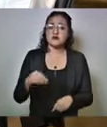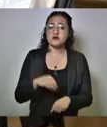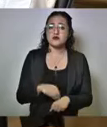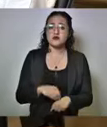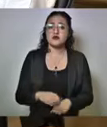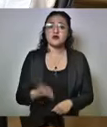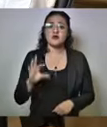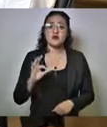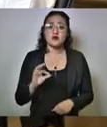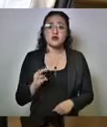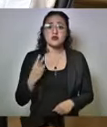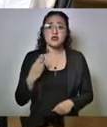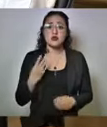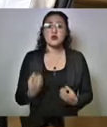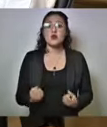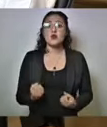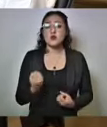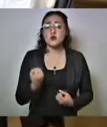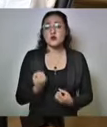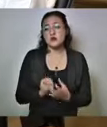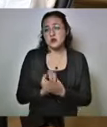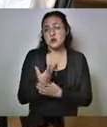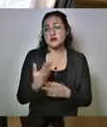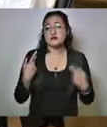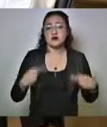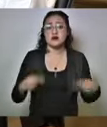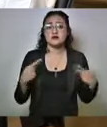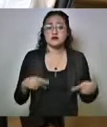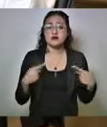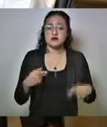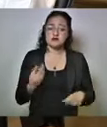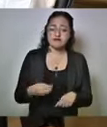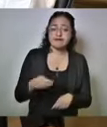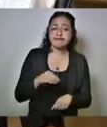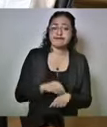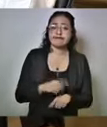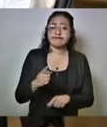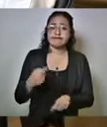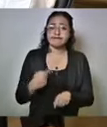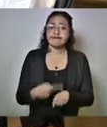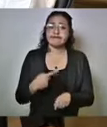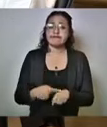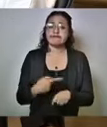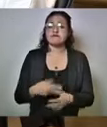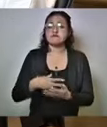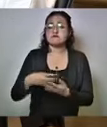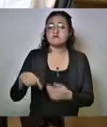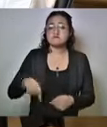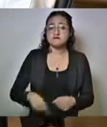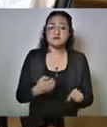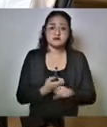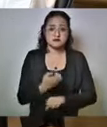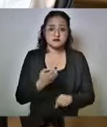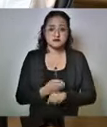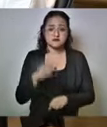43 nuevos casos de contagiados en el Estado.